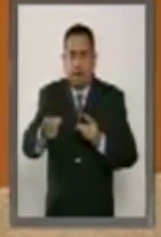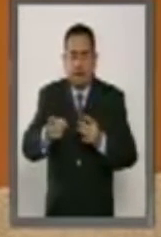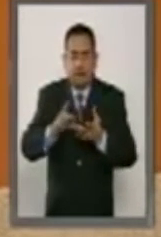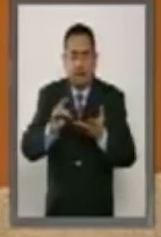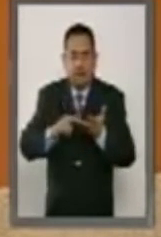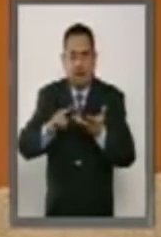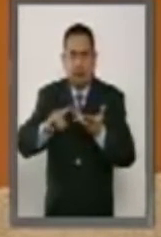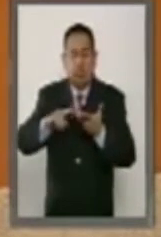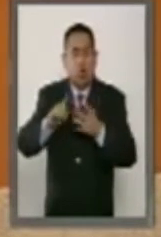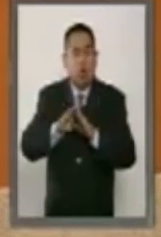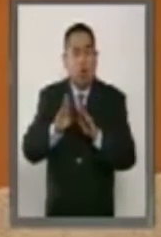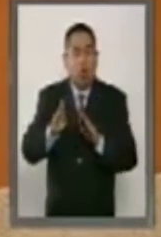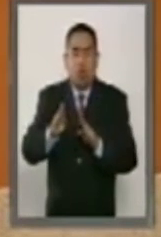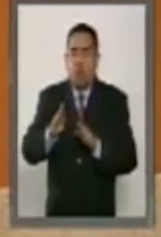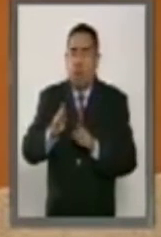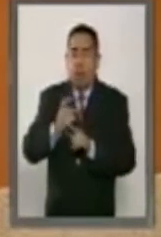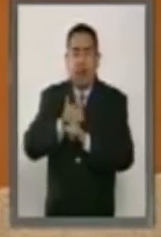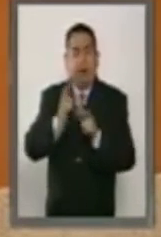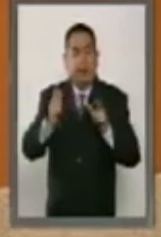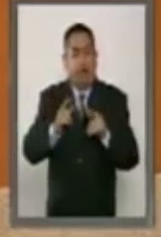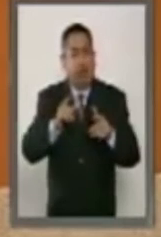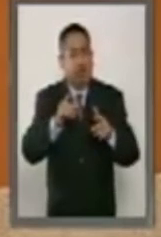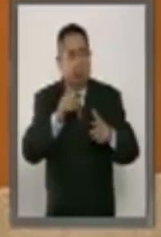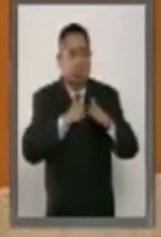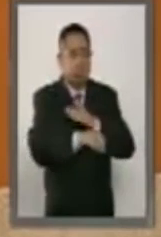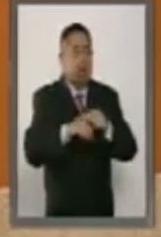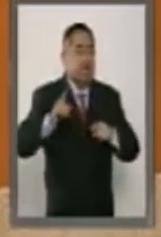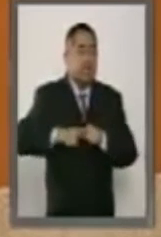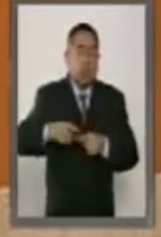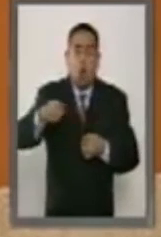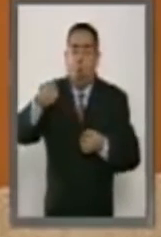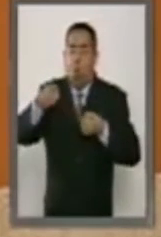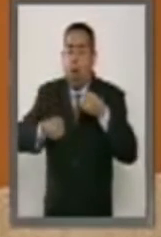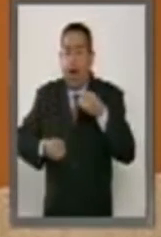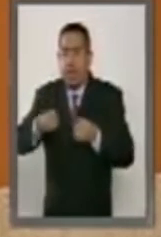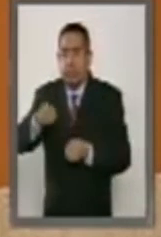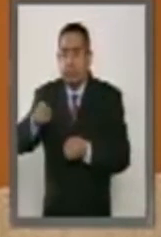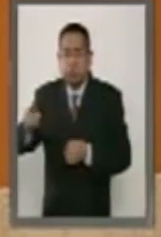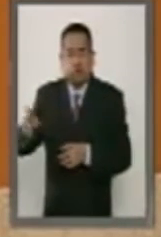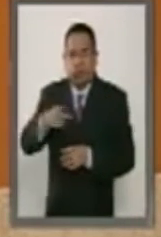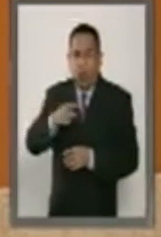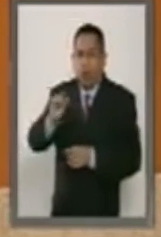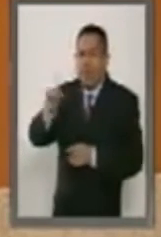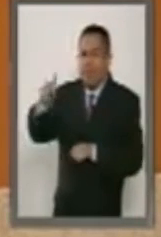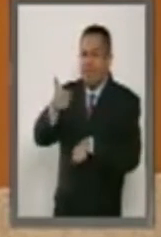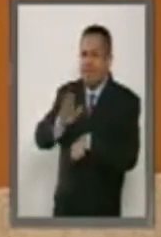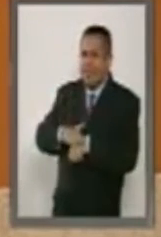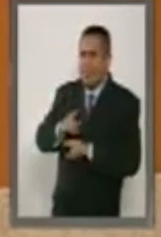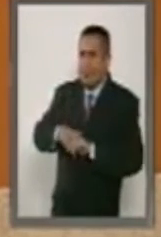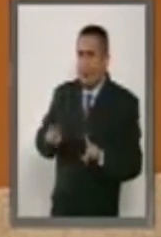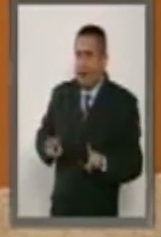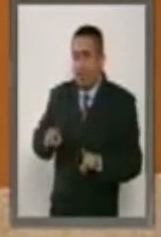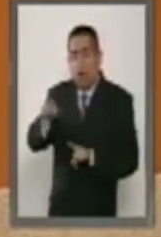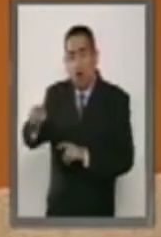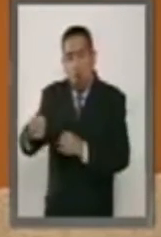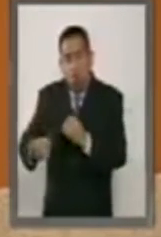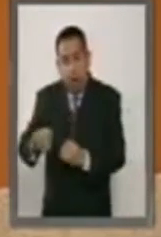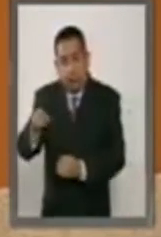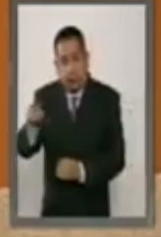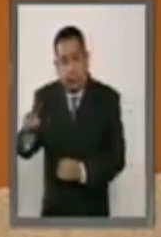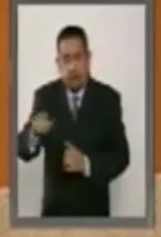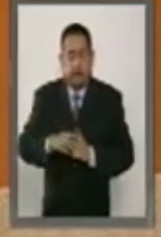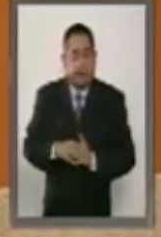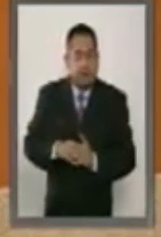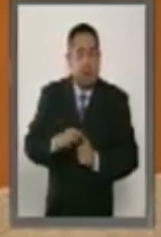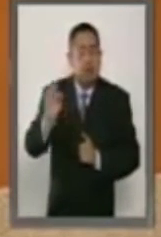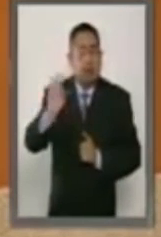la privación de libertad corresponde a los jueces y no a las autoridades administrativas. El que el